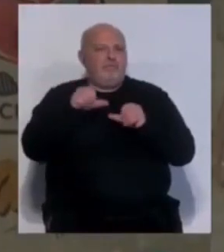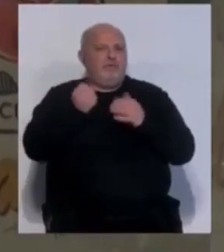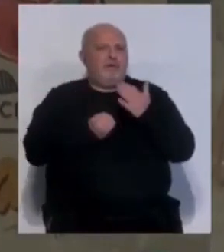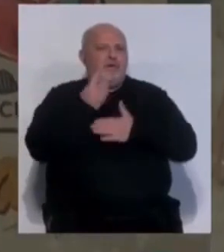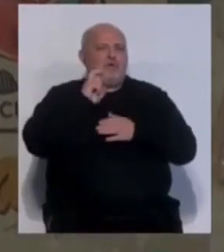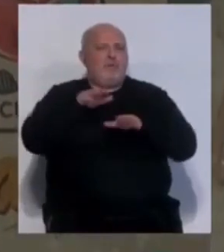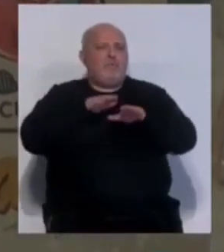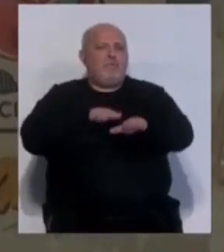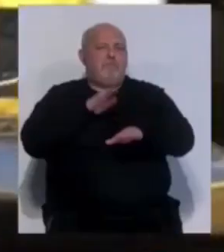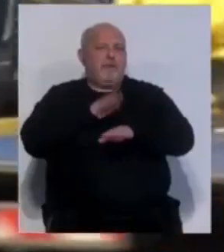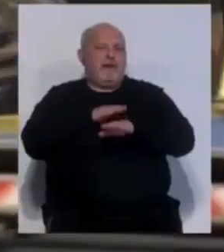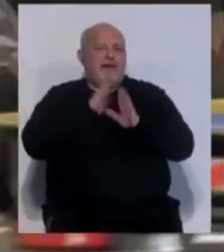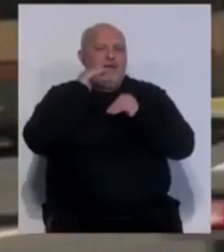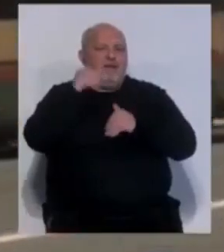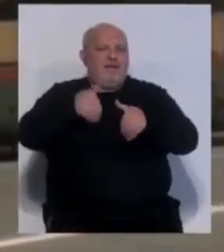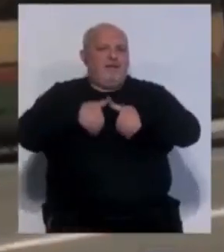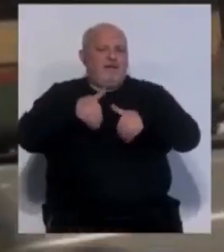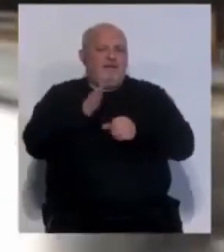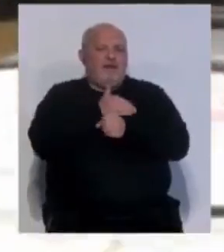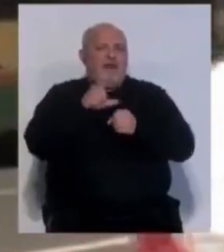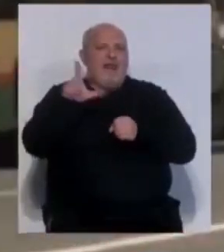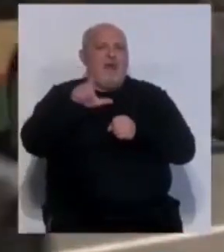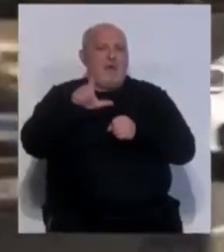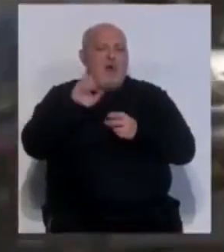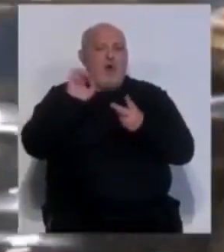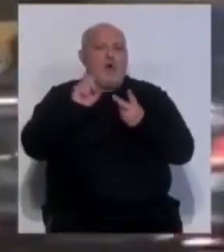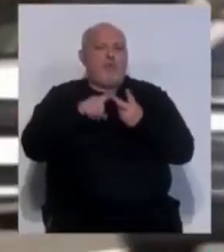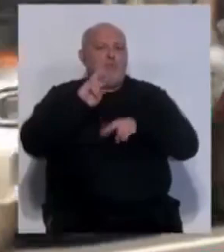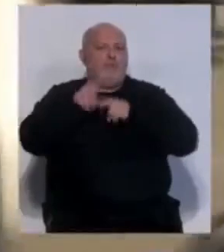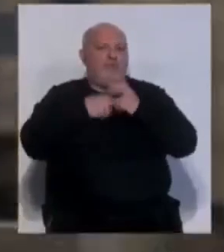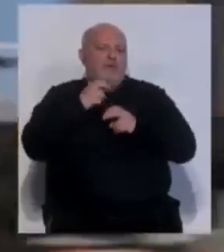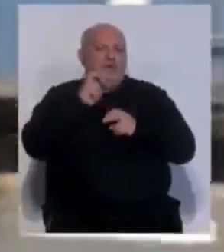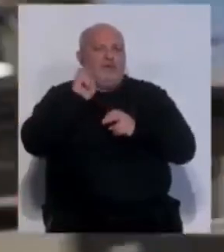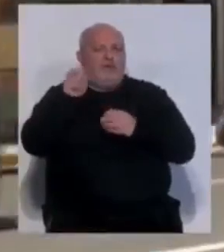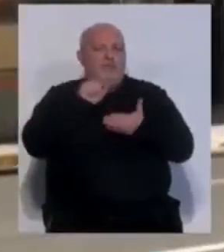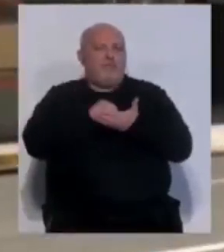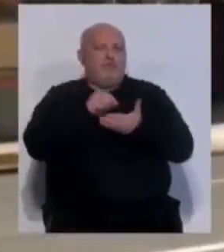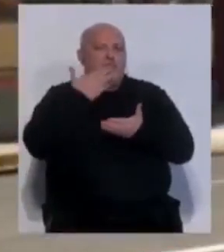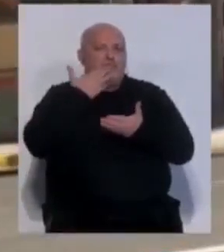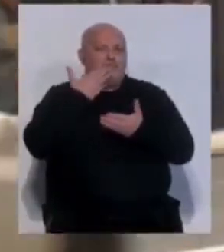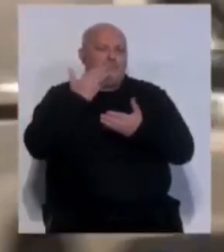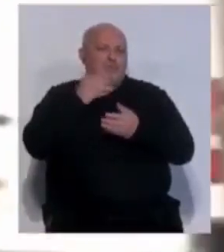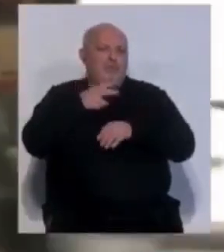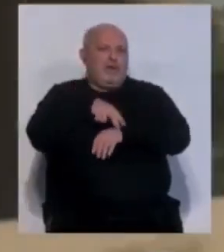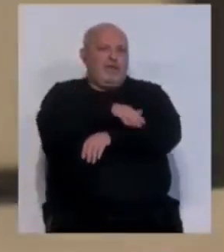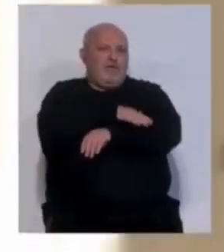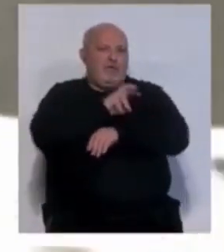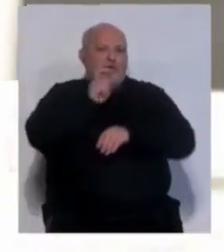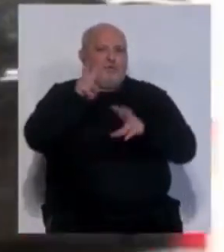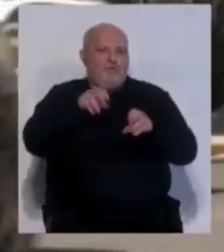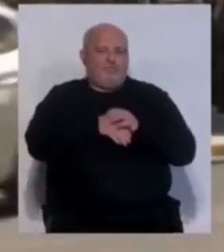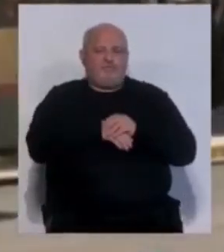creación de una nueva parada para atender las demandas de Barrio de la Laguna o modificaciones sustanciales de puntos como el de la subdelegación del Gobierno.